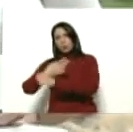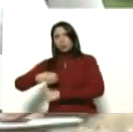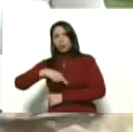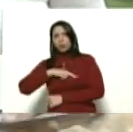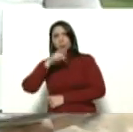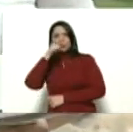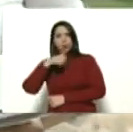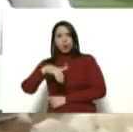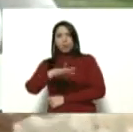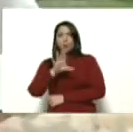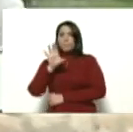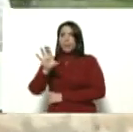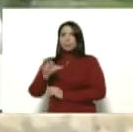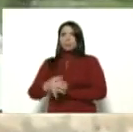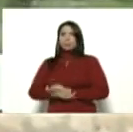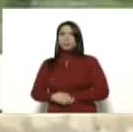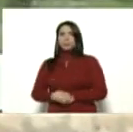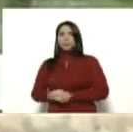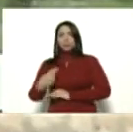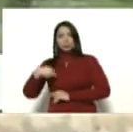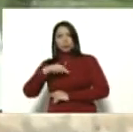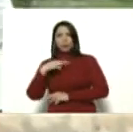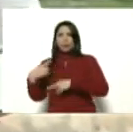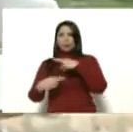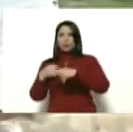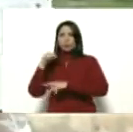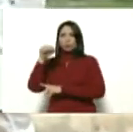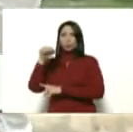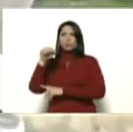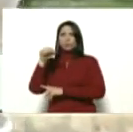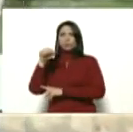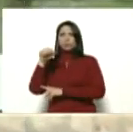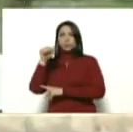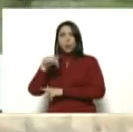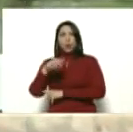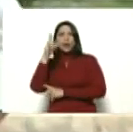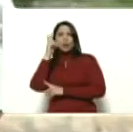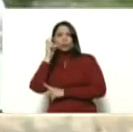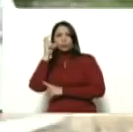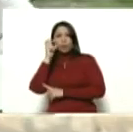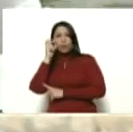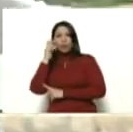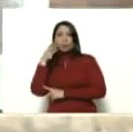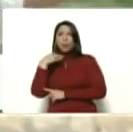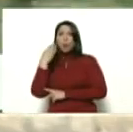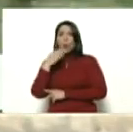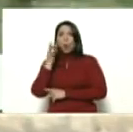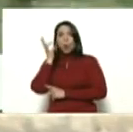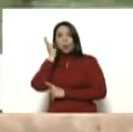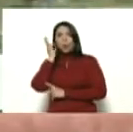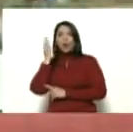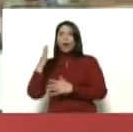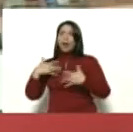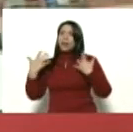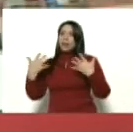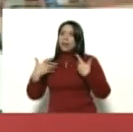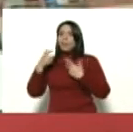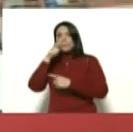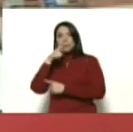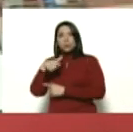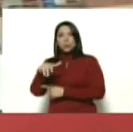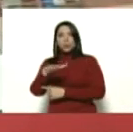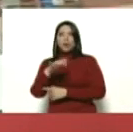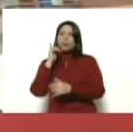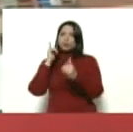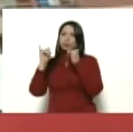pueblo con nuestra patria y con nuestra revolución hoy escuchábamos a la joven Oriana y la alegría de este pueblo estamos